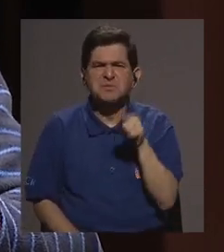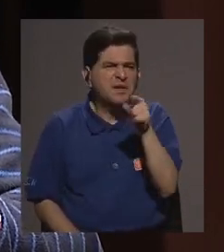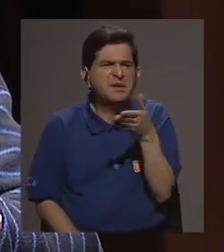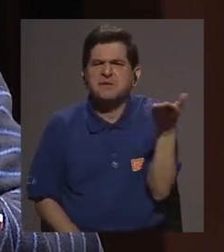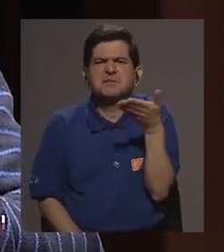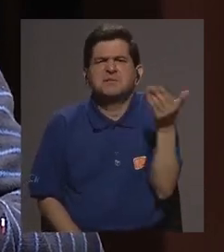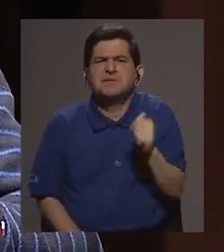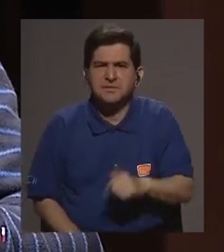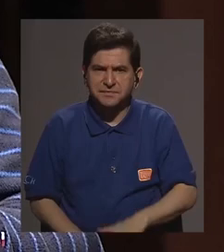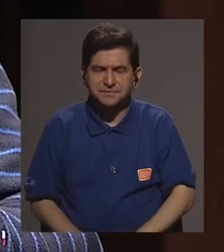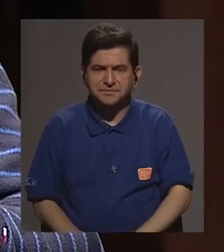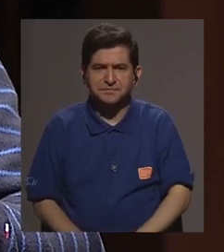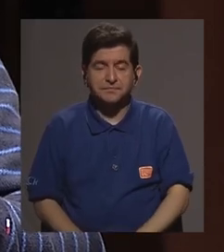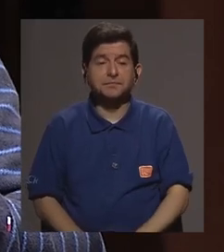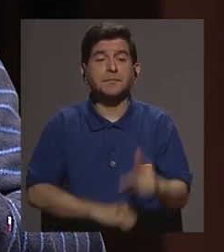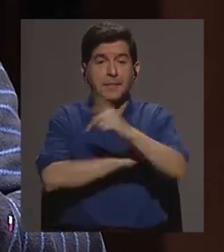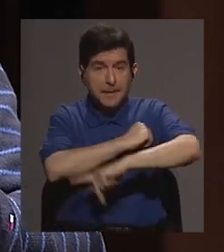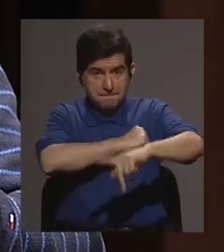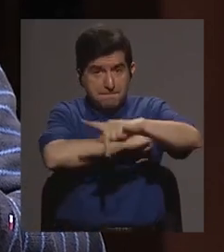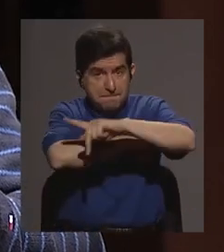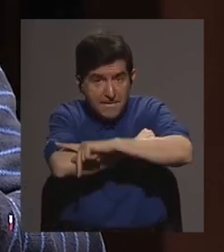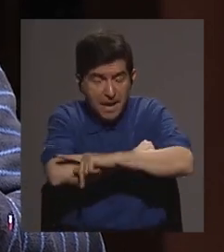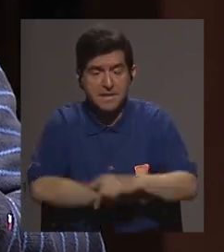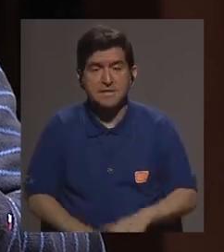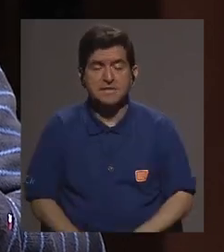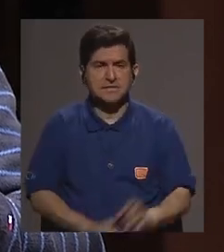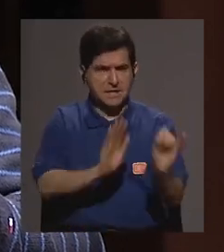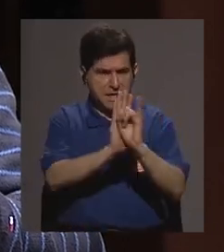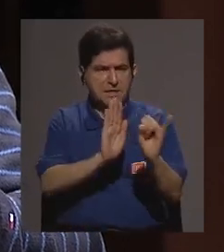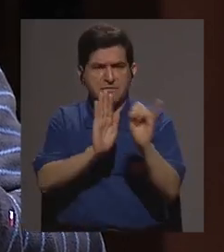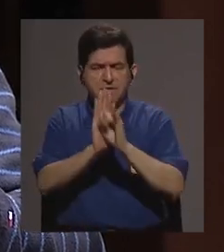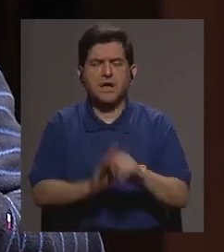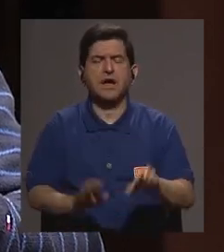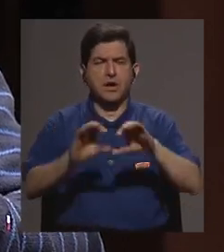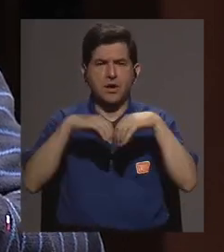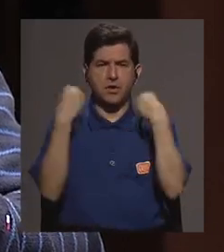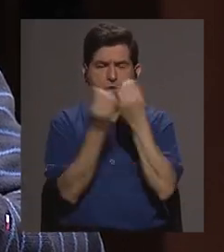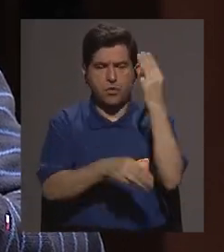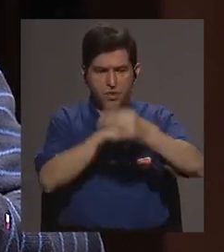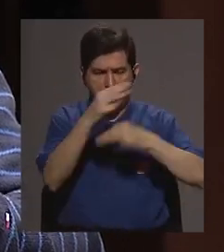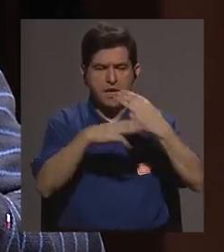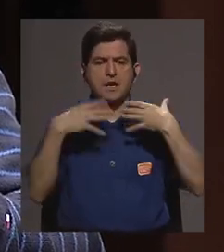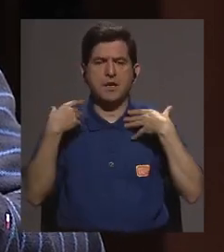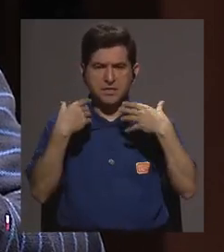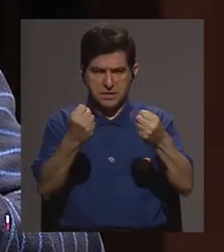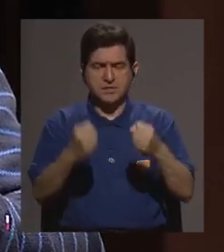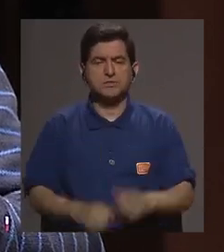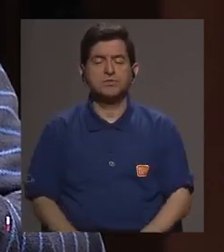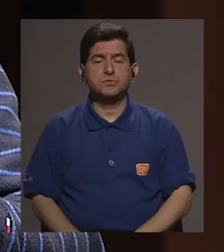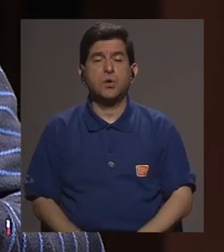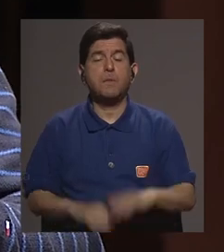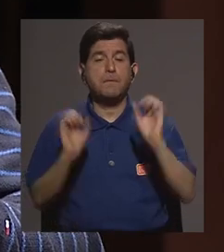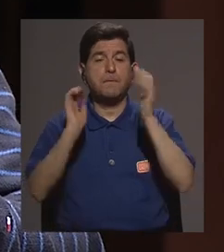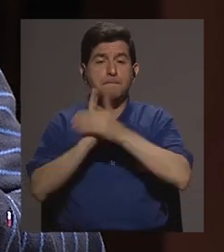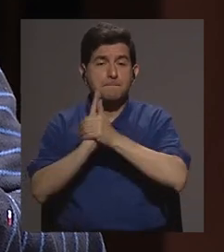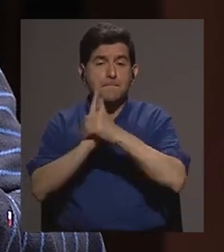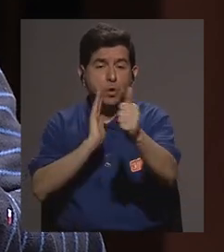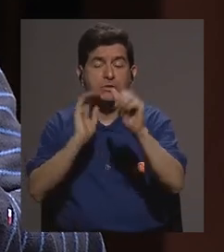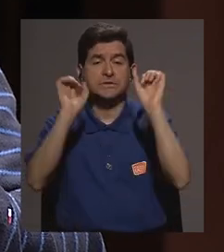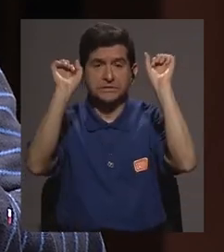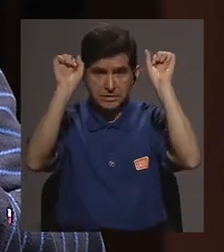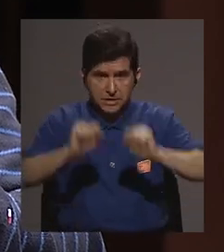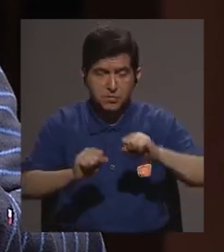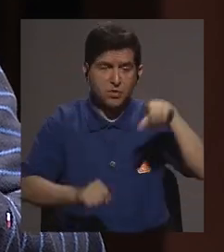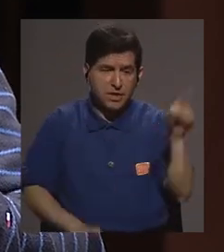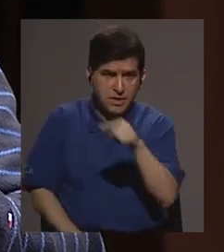se preguntarán ¿qué es esto? Pues son los países que están identificados por la Organización Mundial de la Salud con mayor potencial